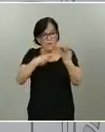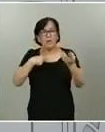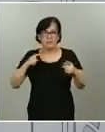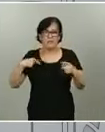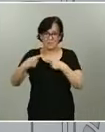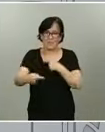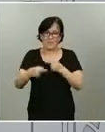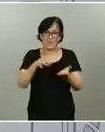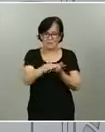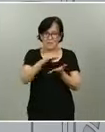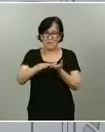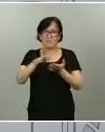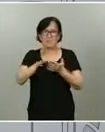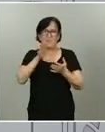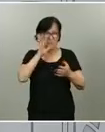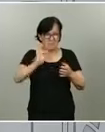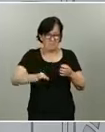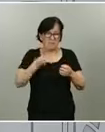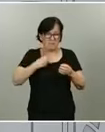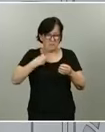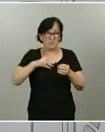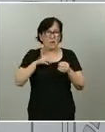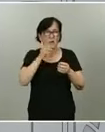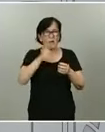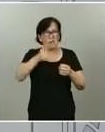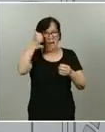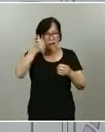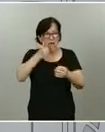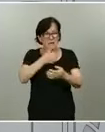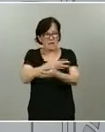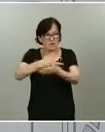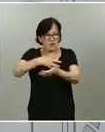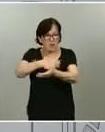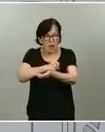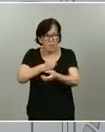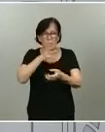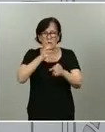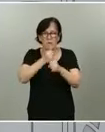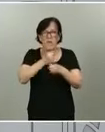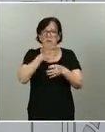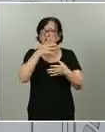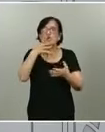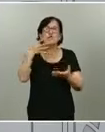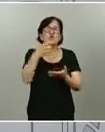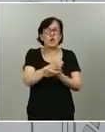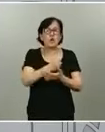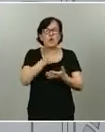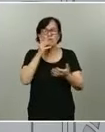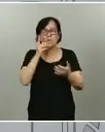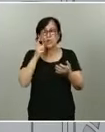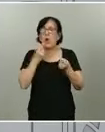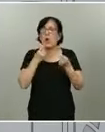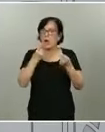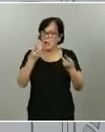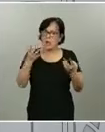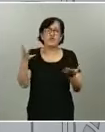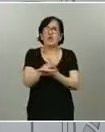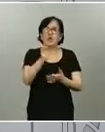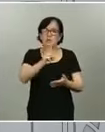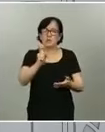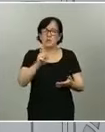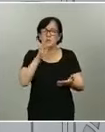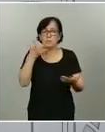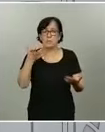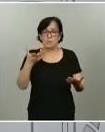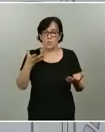trombosis sí que parece que hay cada día más evidencia que algunos, no todos, un número pequeño, pero quizás con el volumen que tenemos